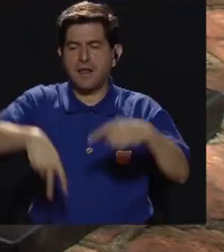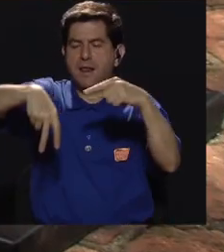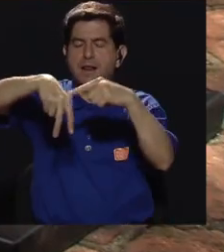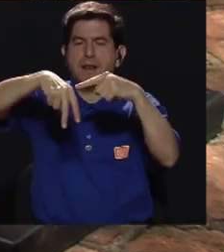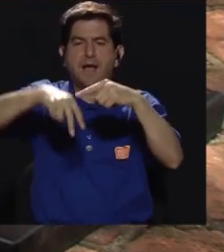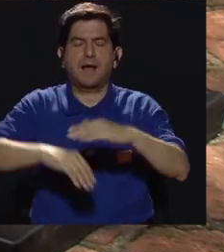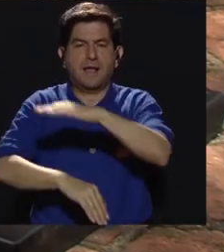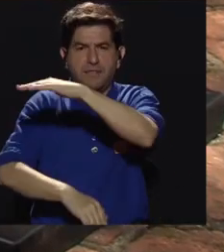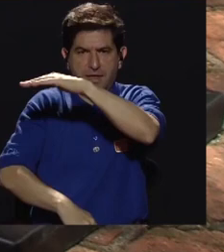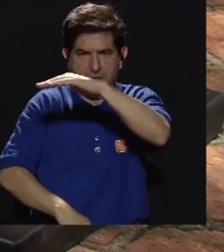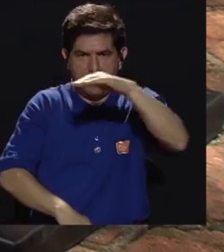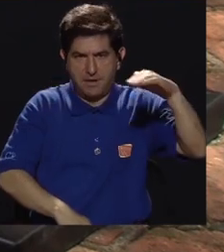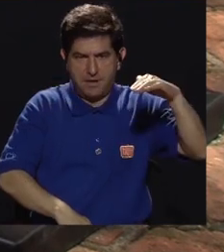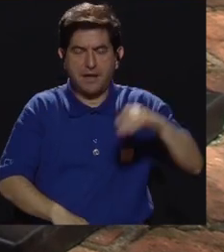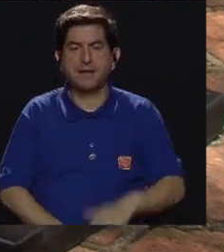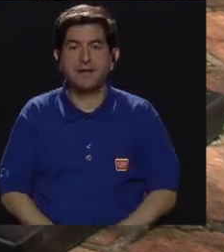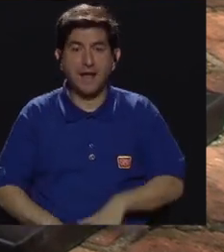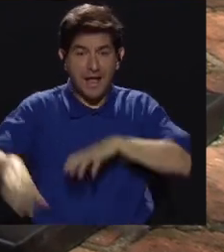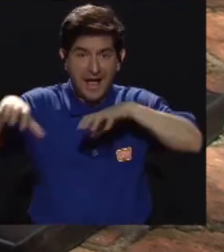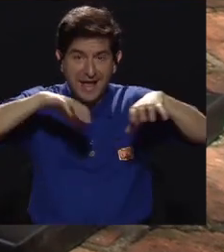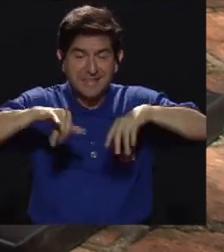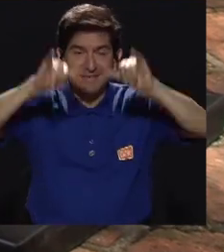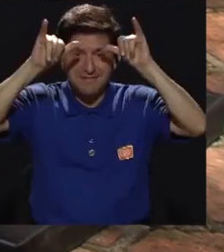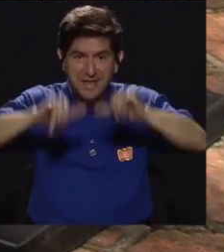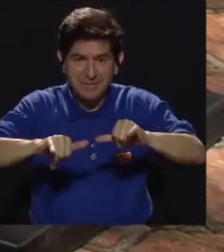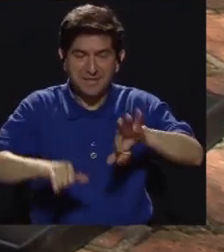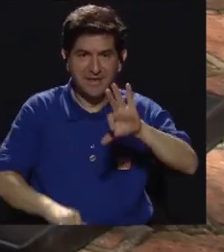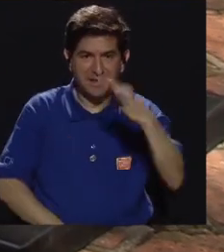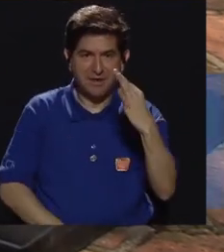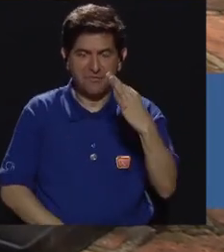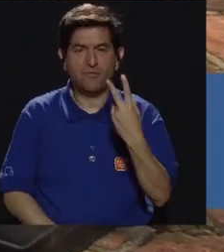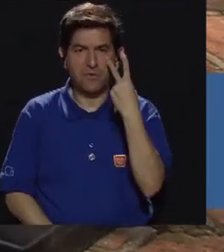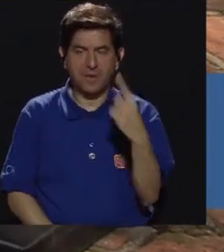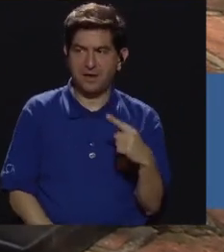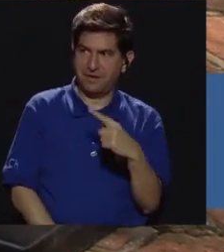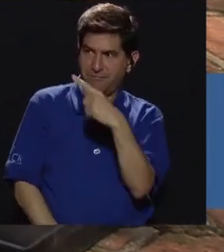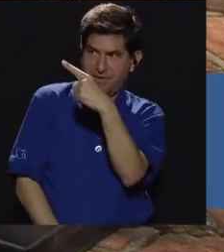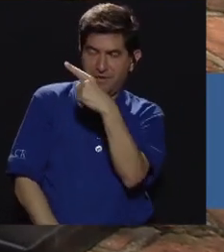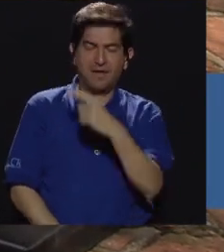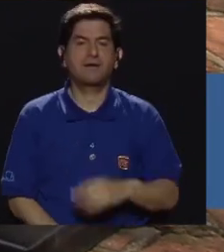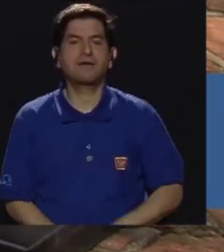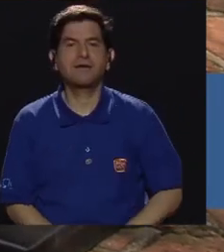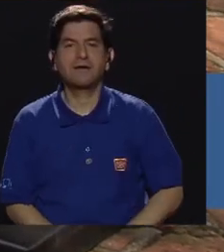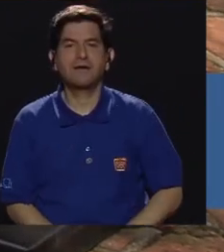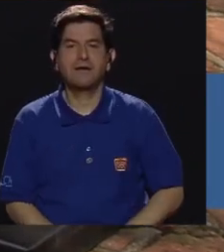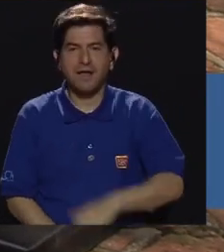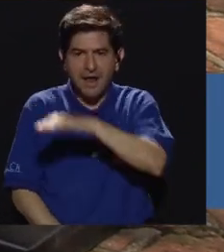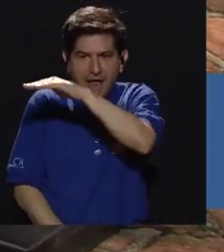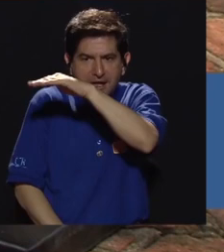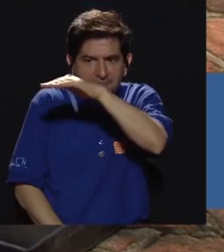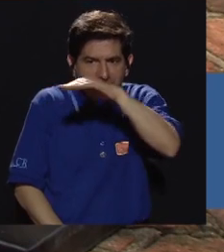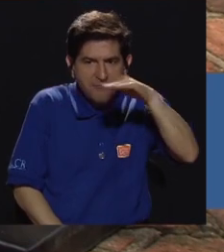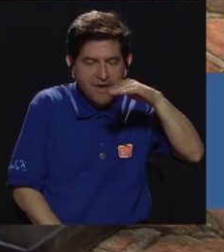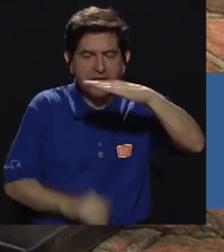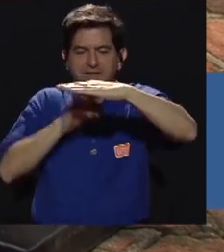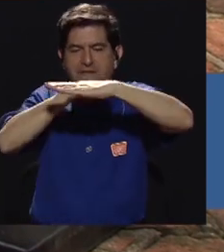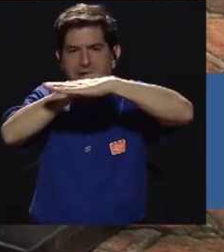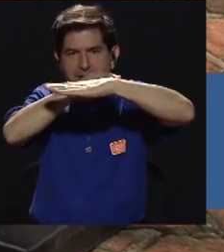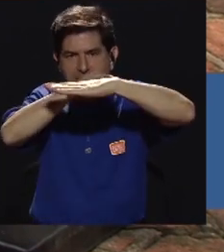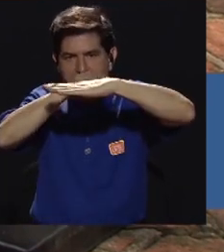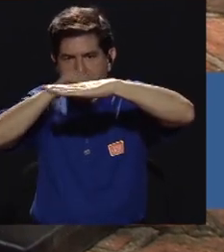El ejercicio consiste en mantener la posición recta en la espalda